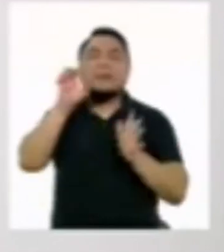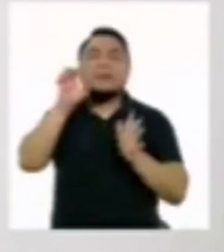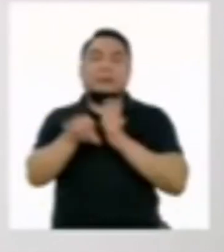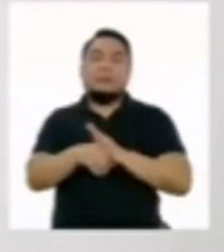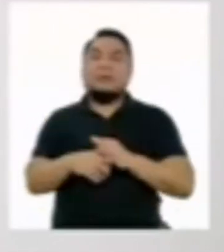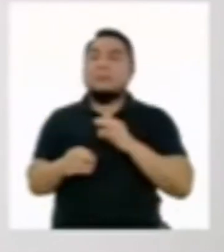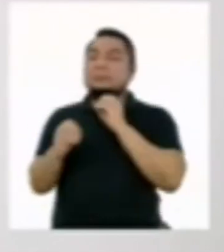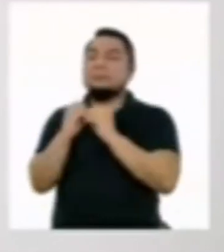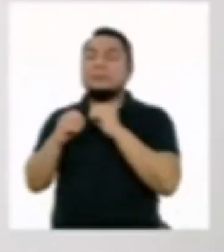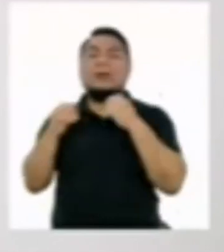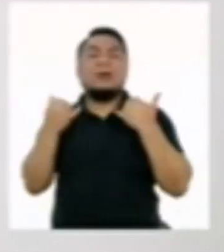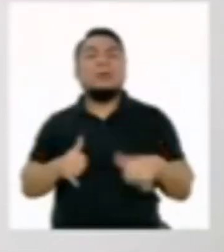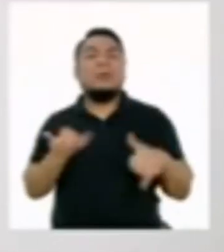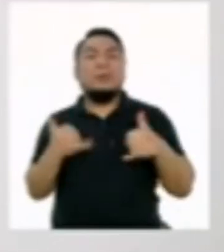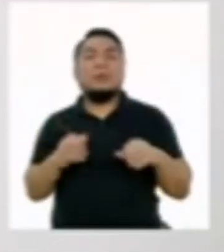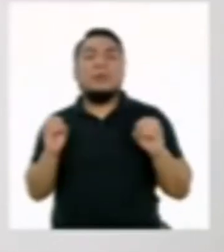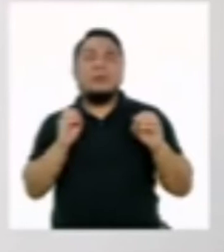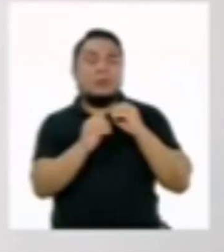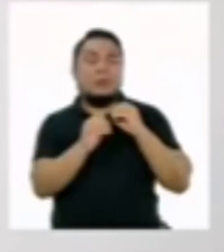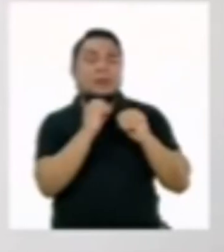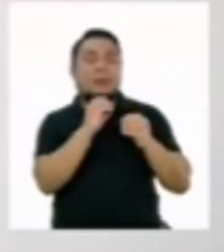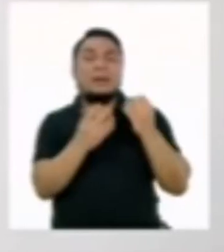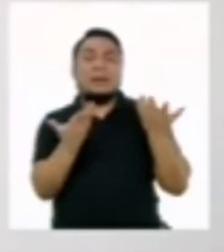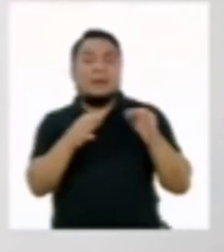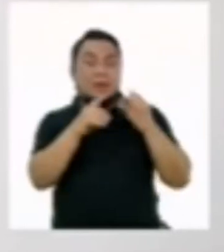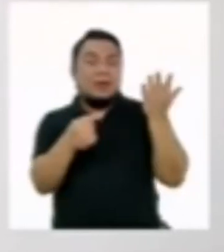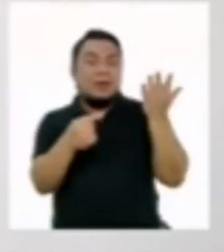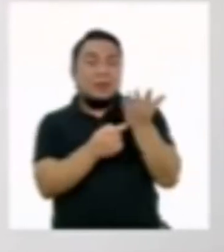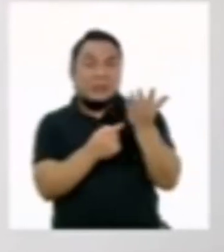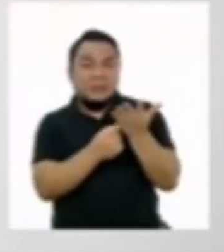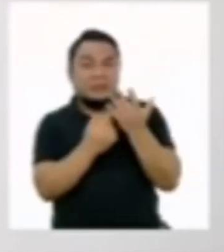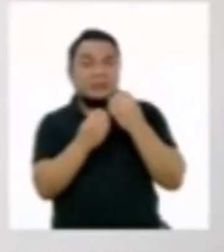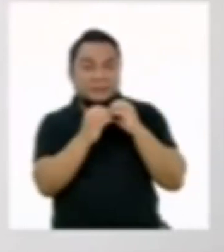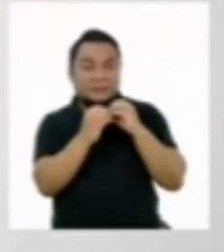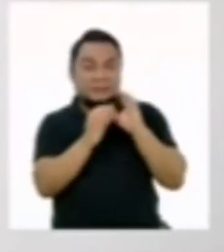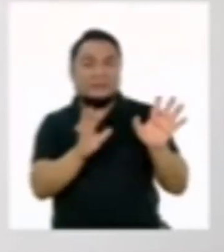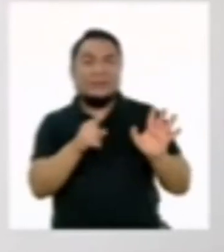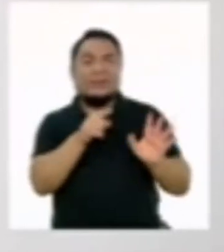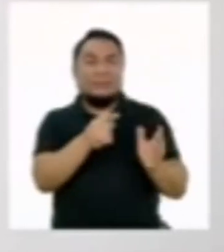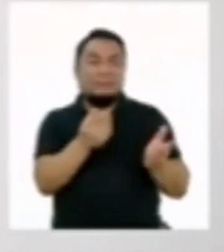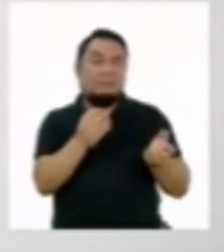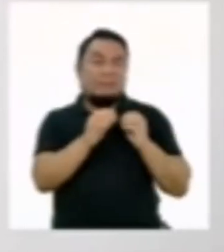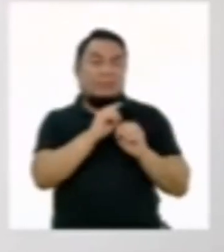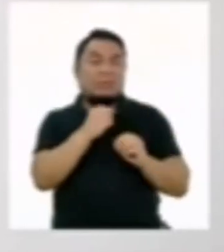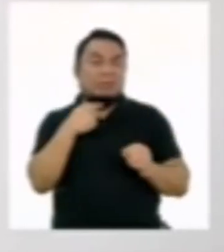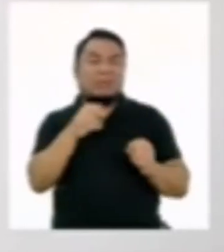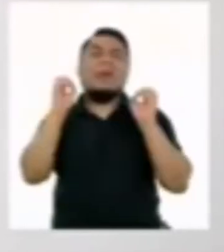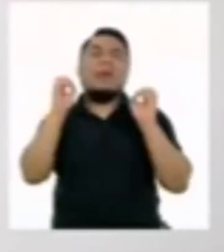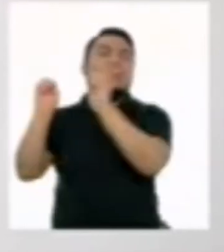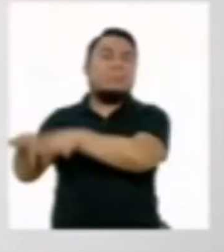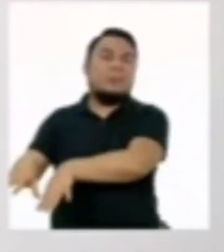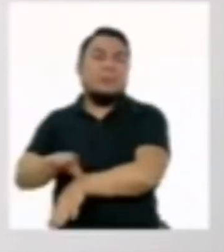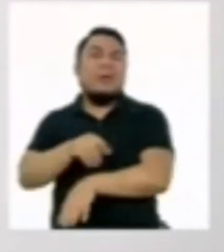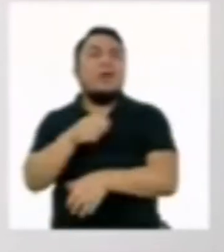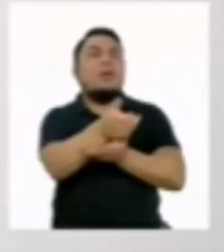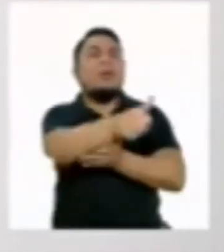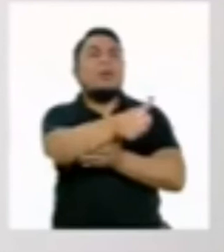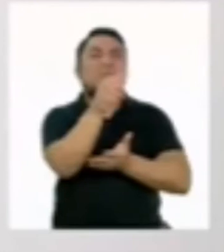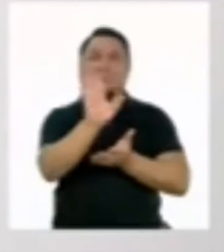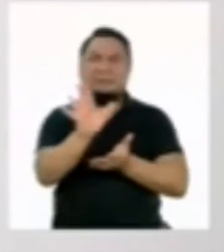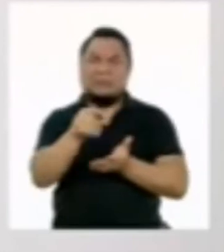arreglar un juguete o un electrodoméstico en lugar de desecharlo y comprar otro.